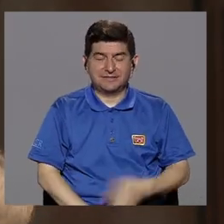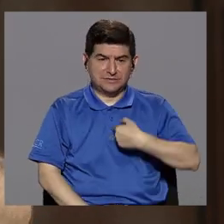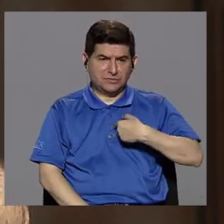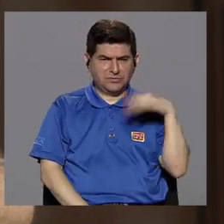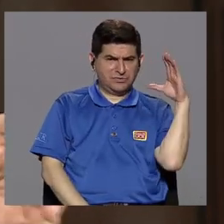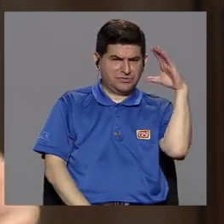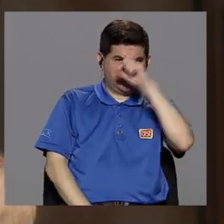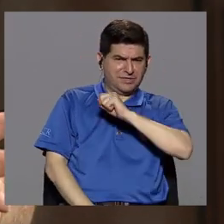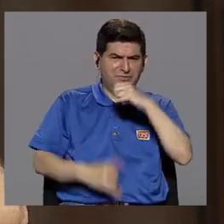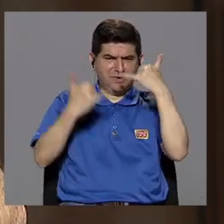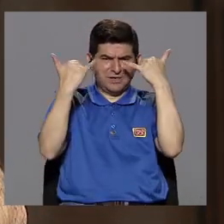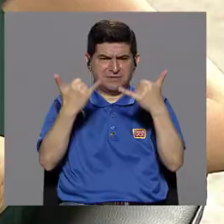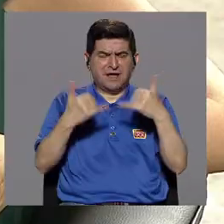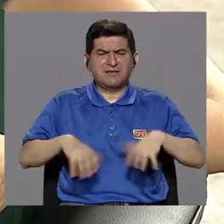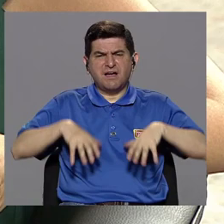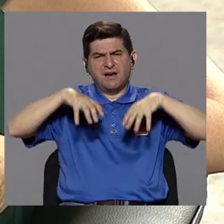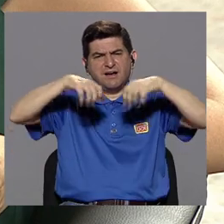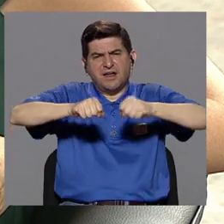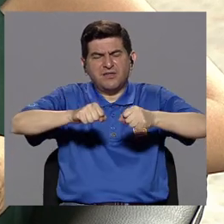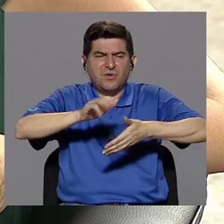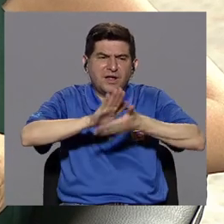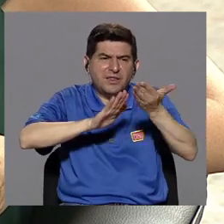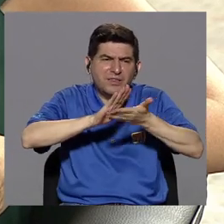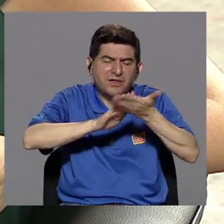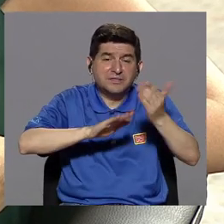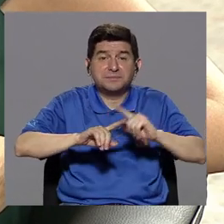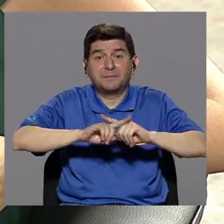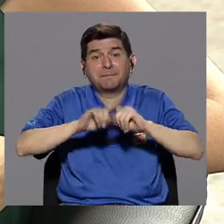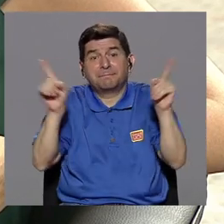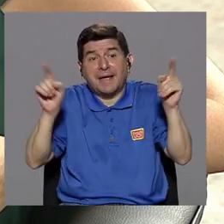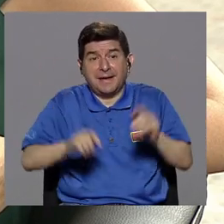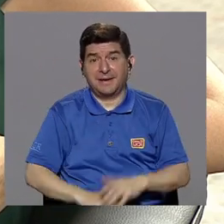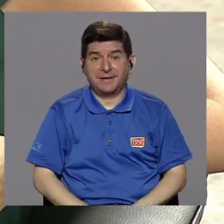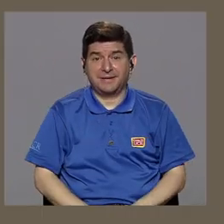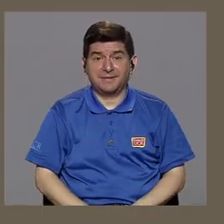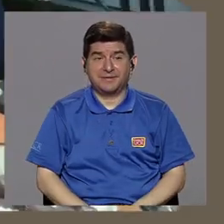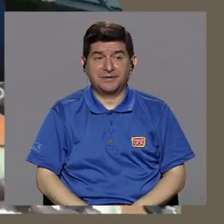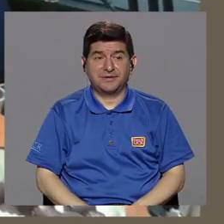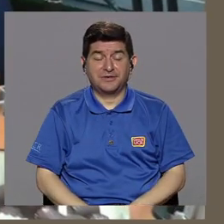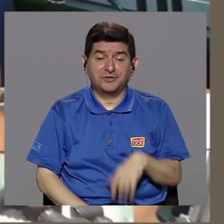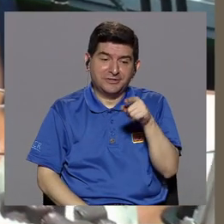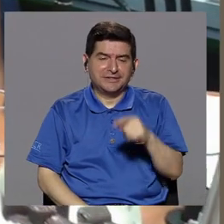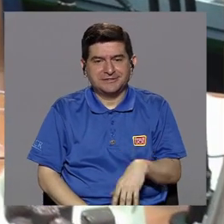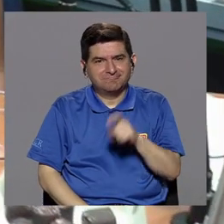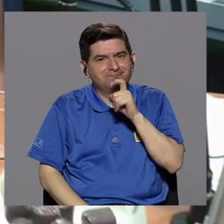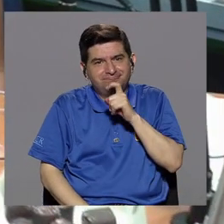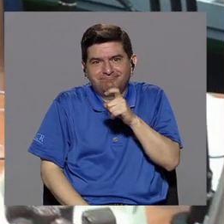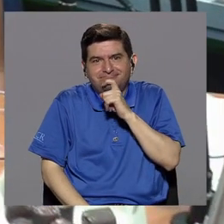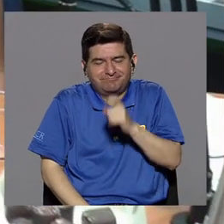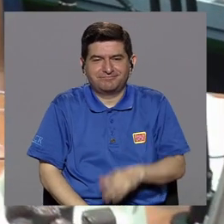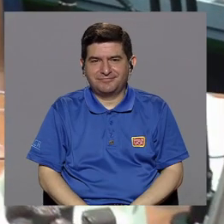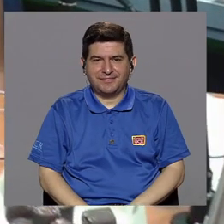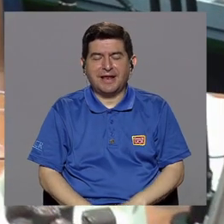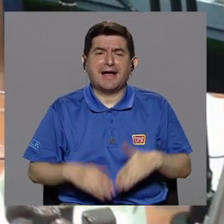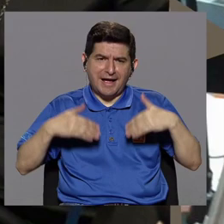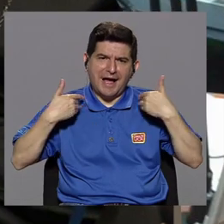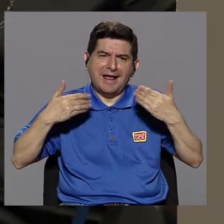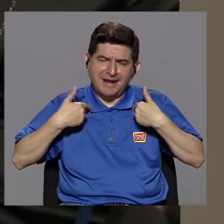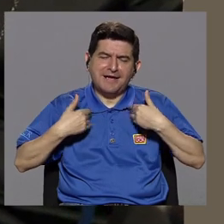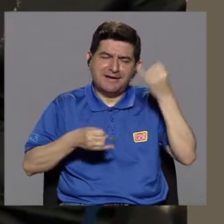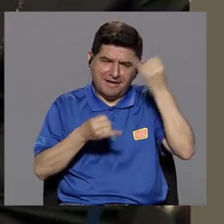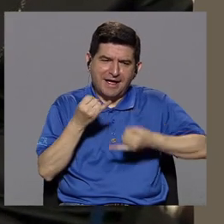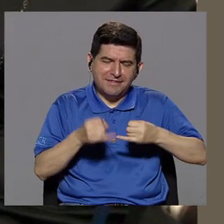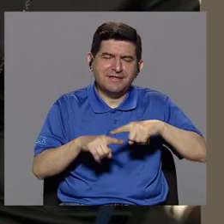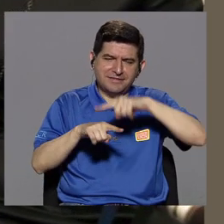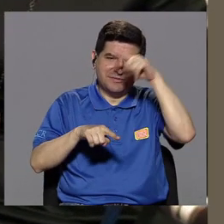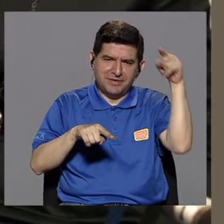se gradúan, se van, pero claro, es que es un poco conflictivo porque realmente esa alegría de que terminan su ciclo,